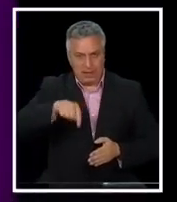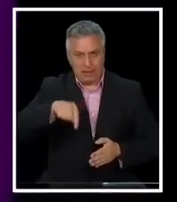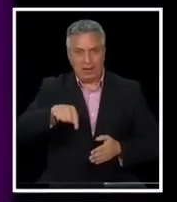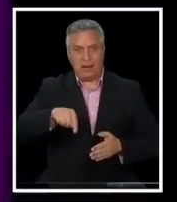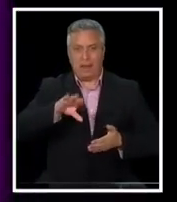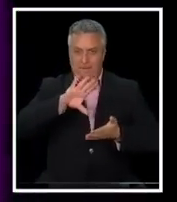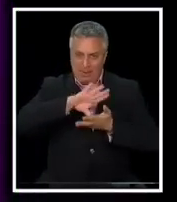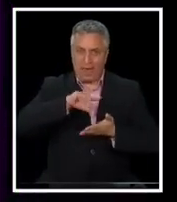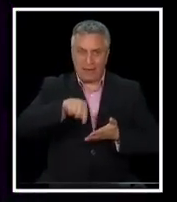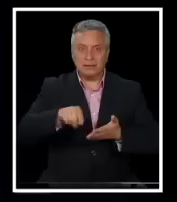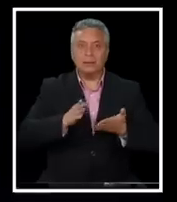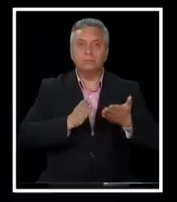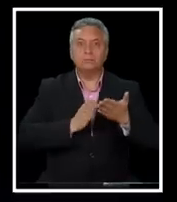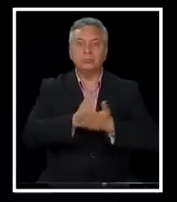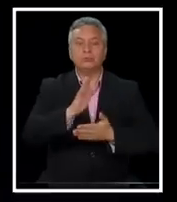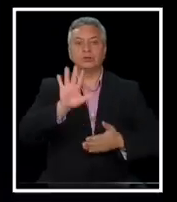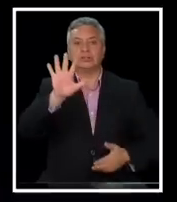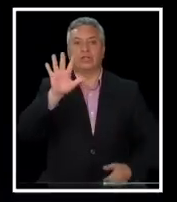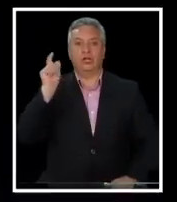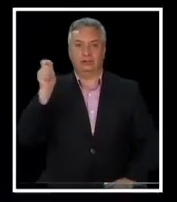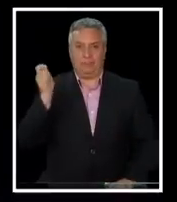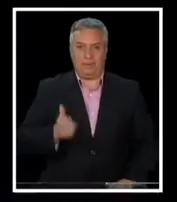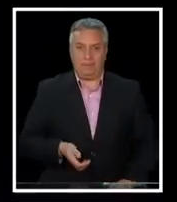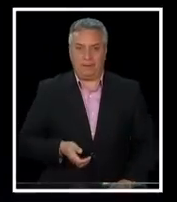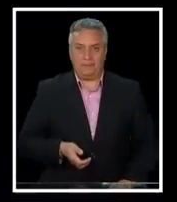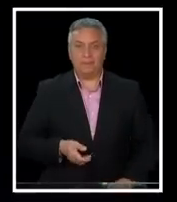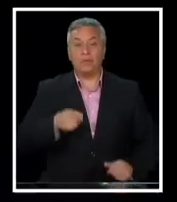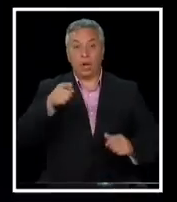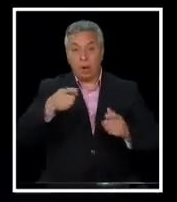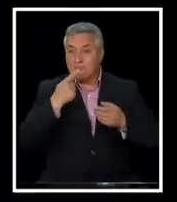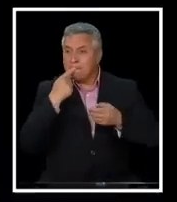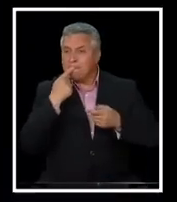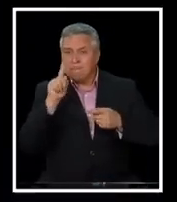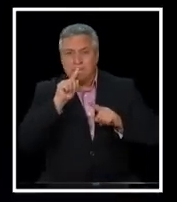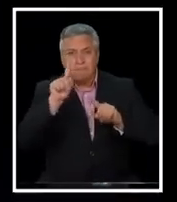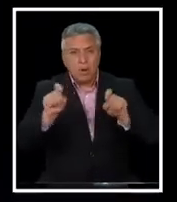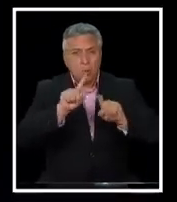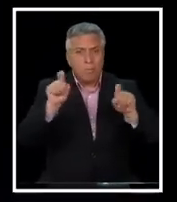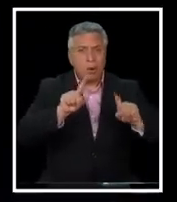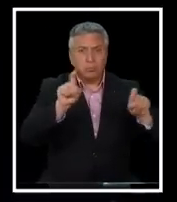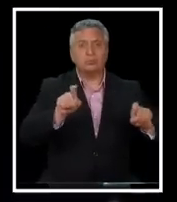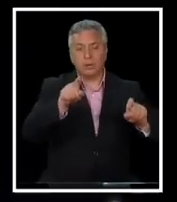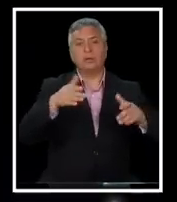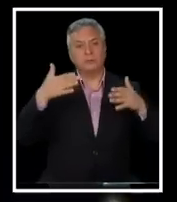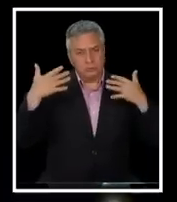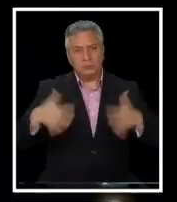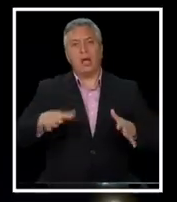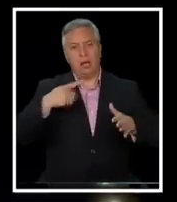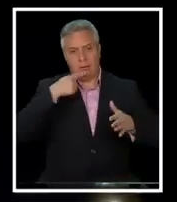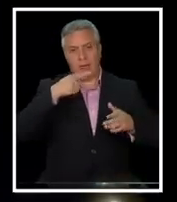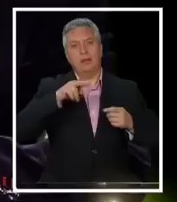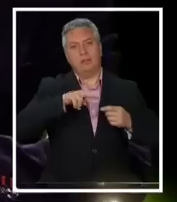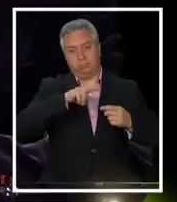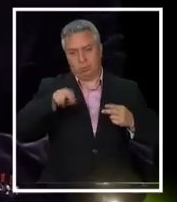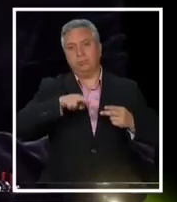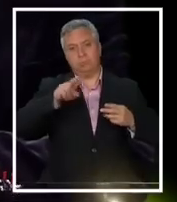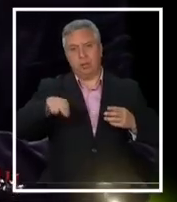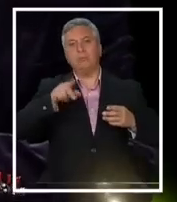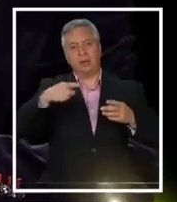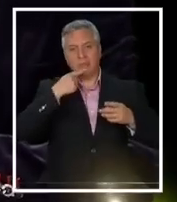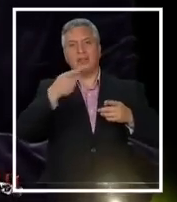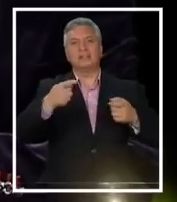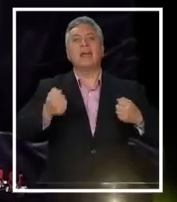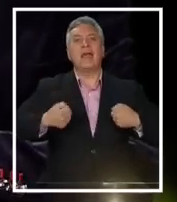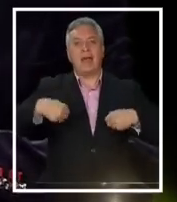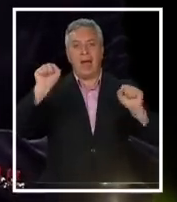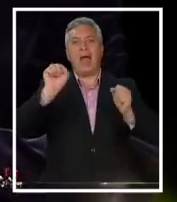partir del 5 de septiembre. Todas las encuestas, sin excepción, han señalado de manera reiterada y categórica que va a ganar